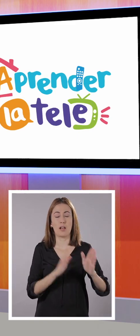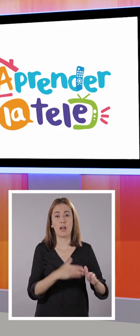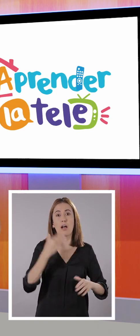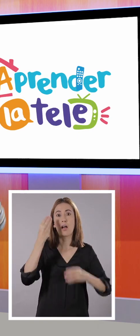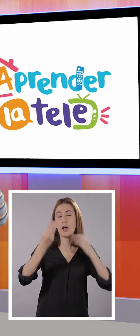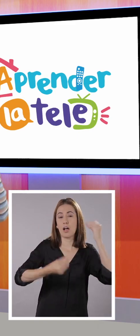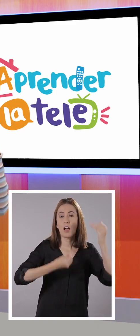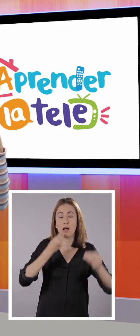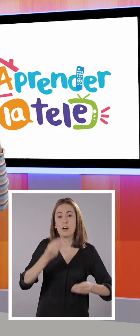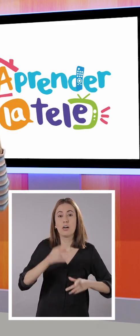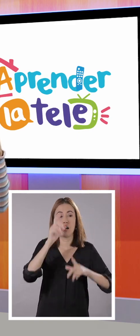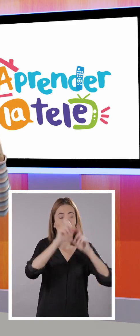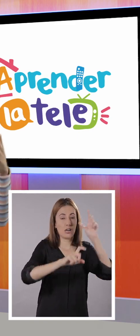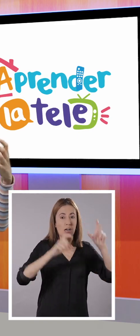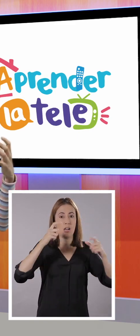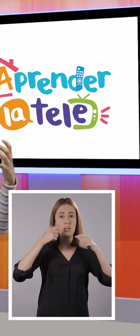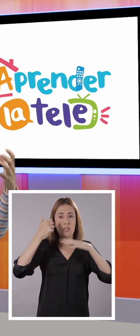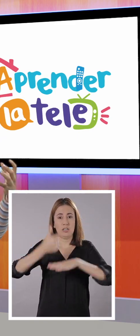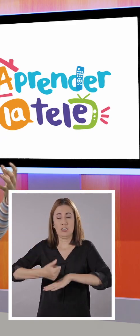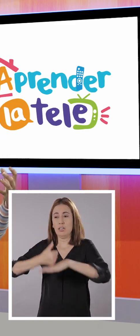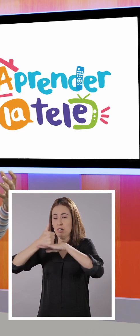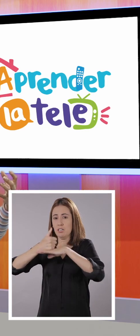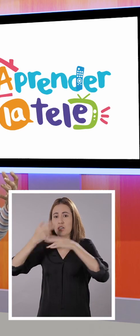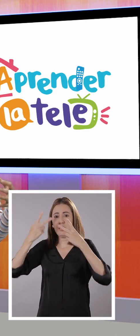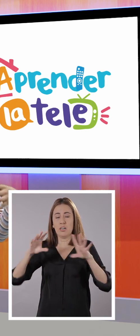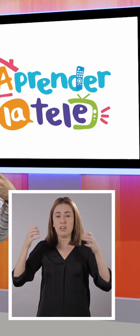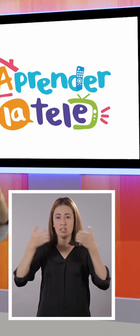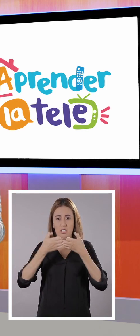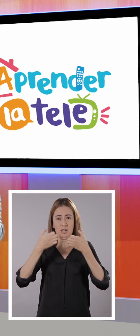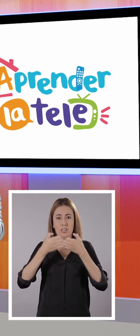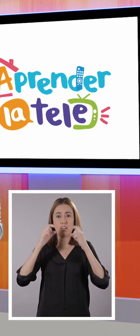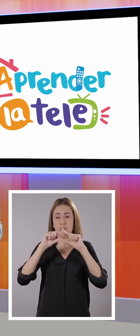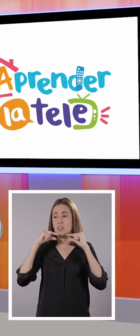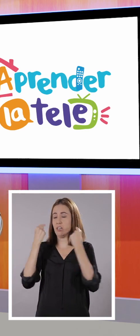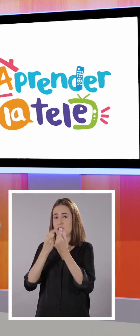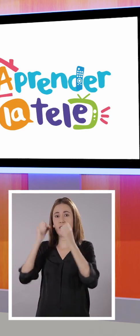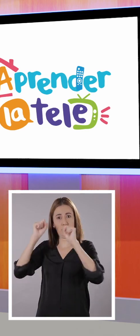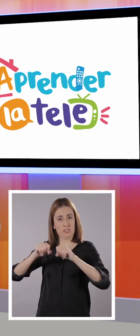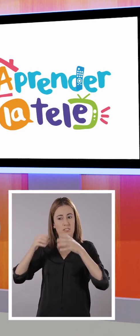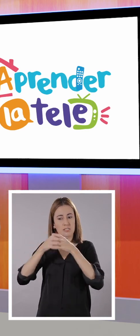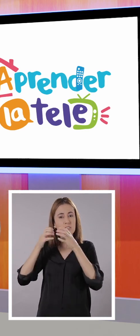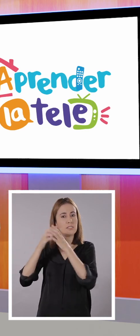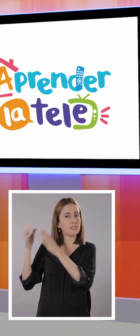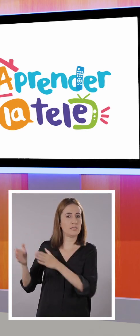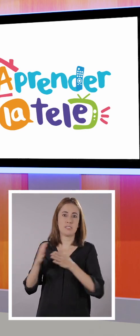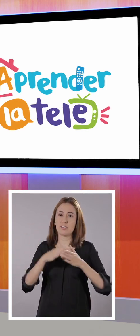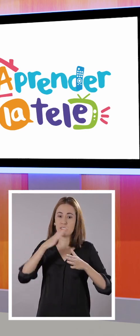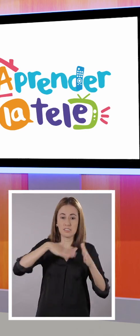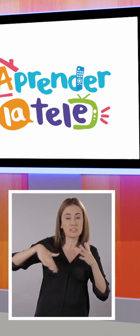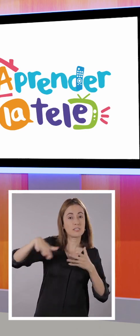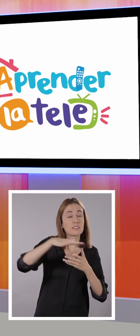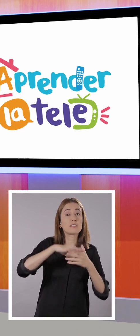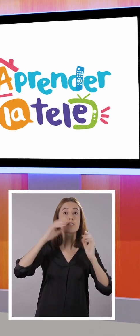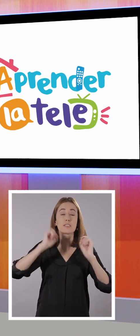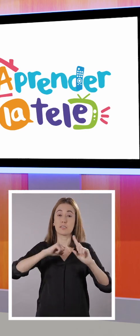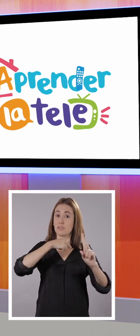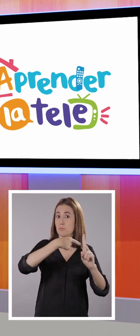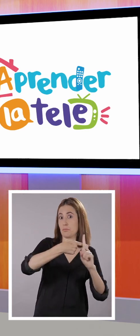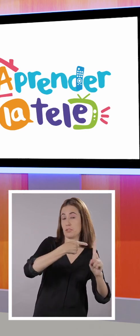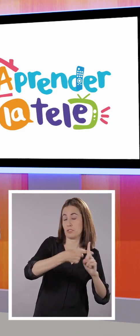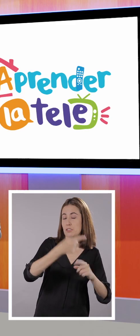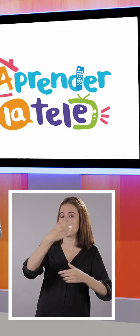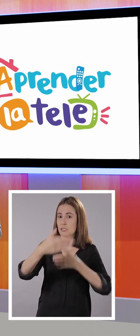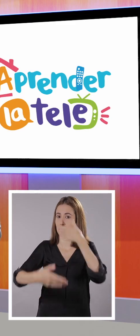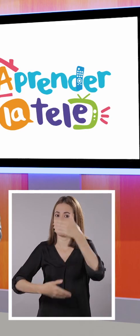solamente desde las posiciones de poder, sino que somos un grupo que podríamos realizar actividades positivas